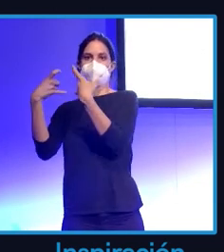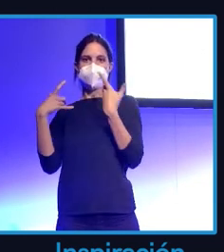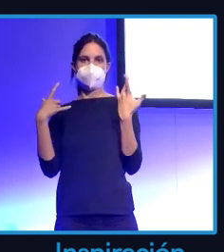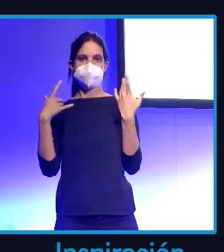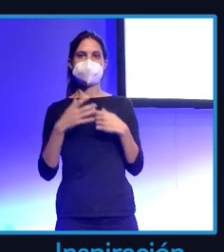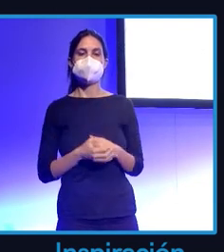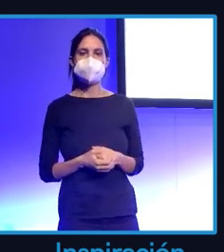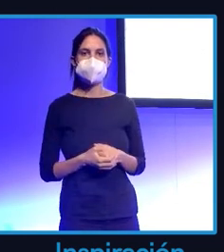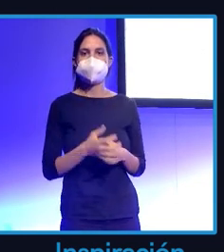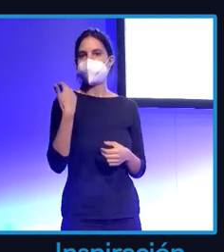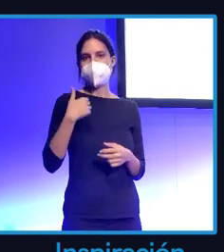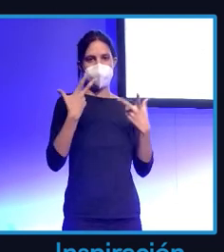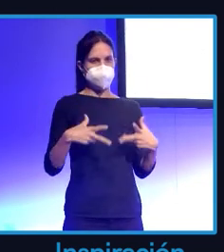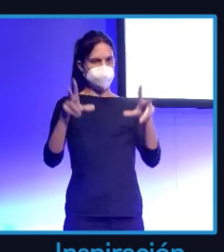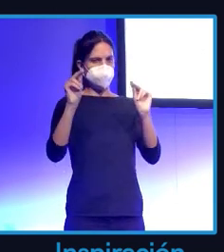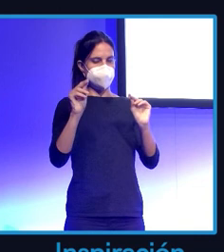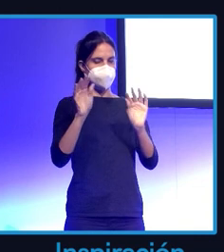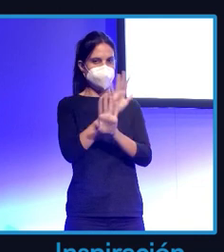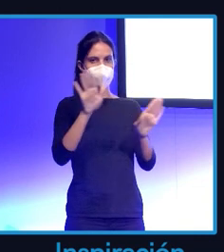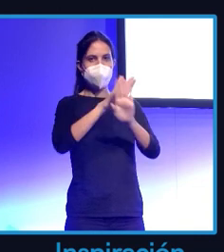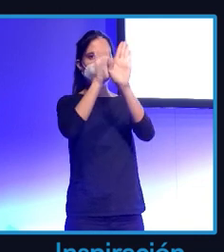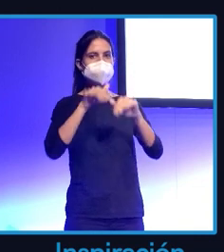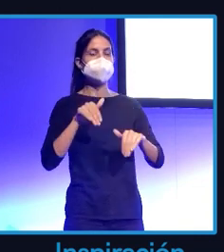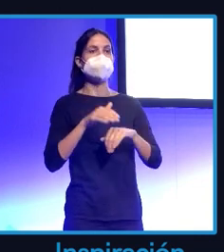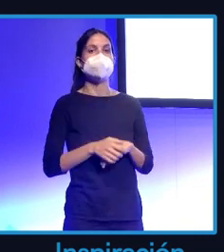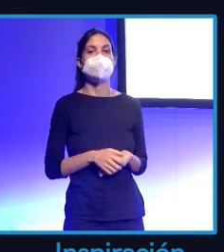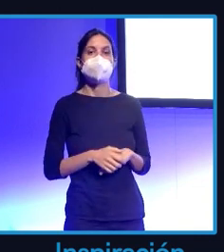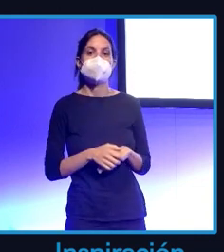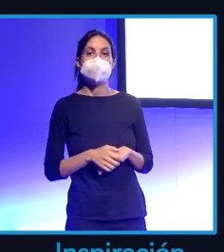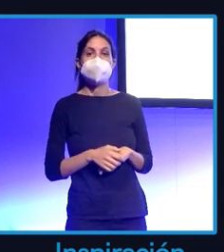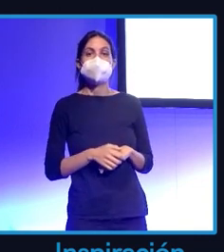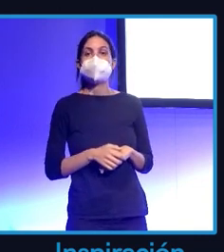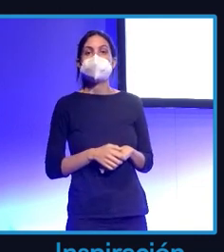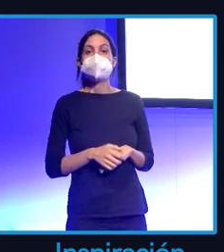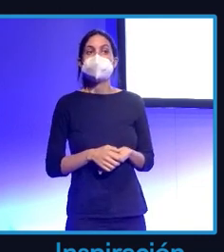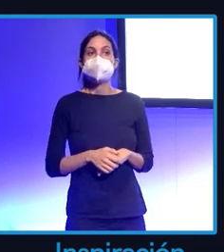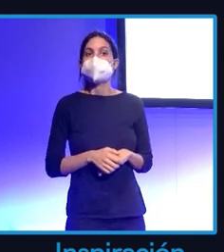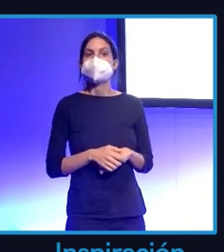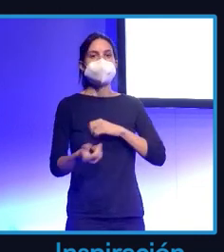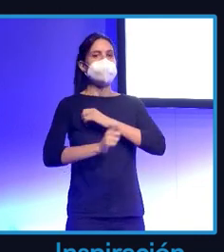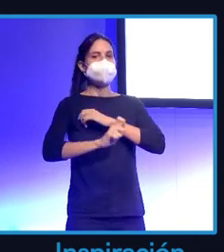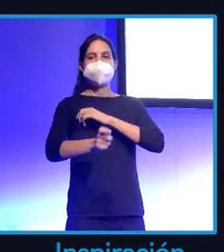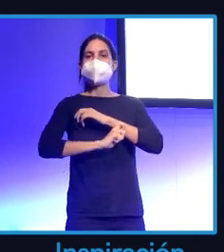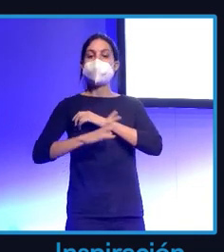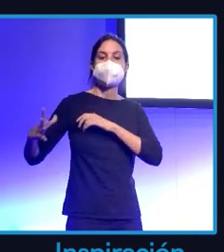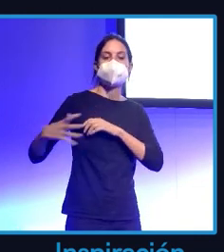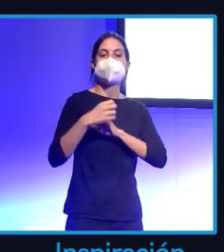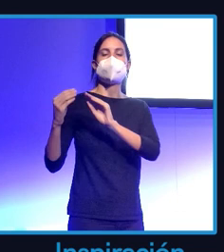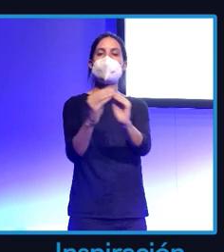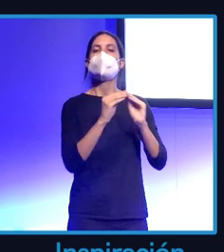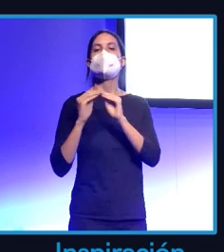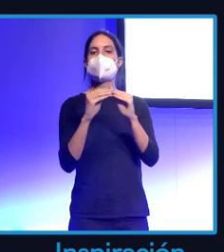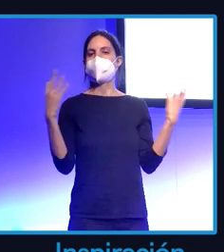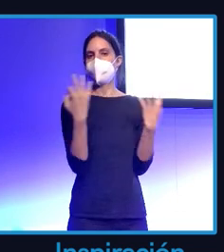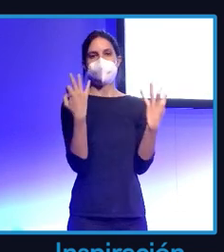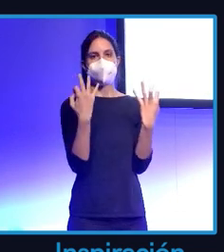ya con esto termino al denominador común en todas las estrategias. El influencer marketing tiene